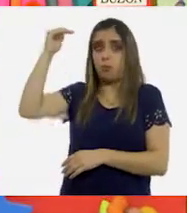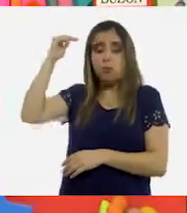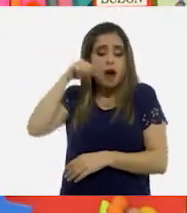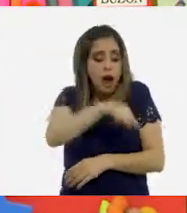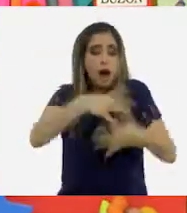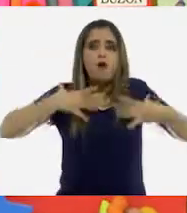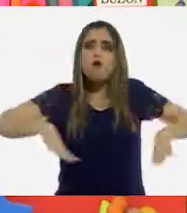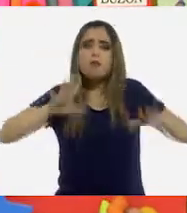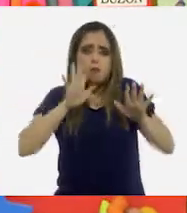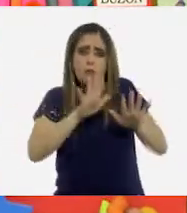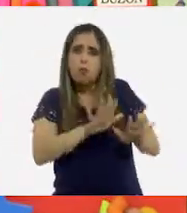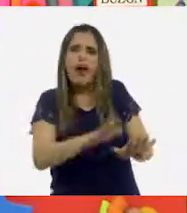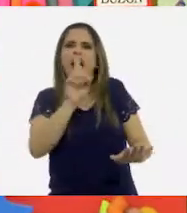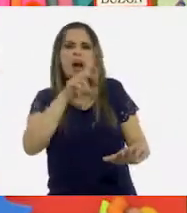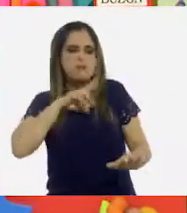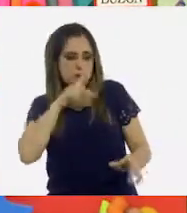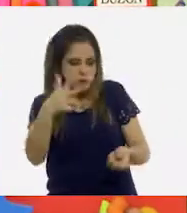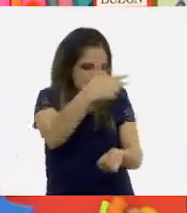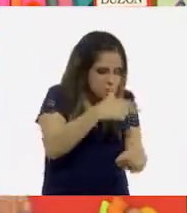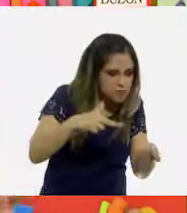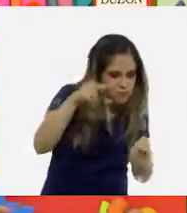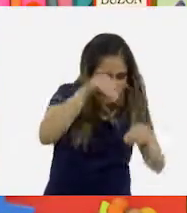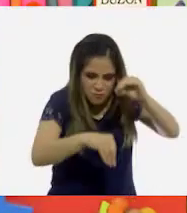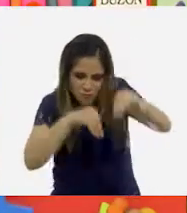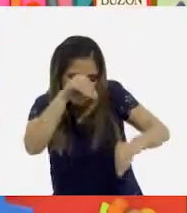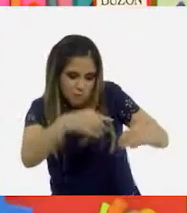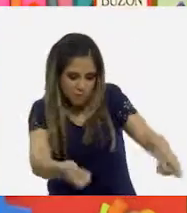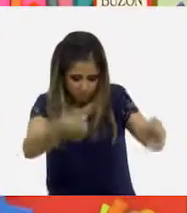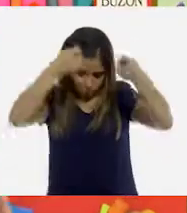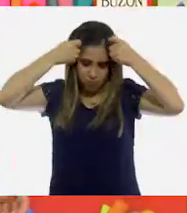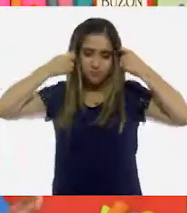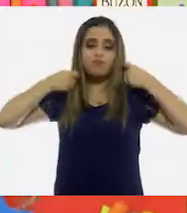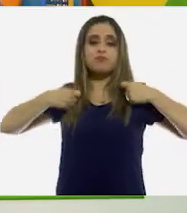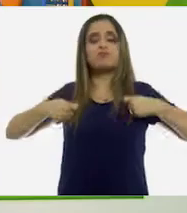e imaginar que actuaba en obras de teatro.